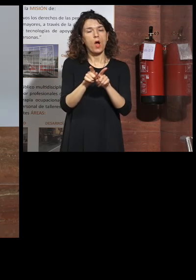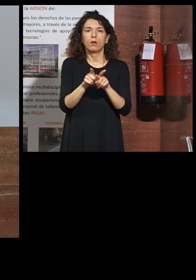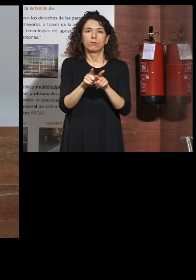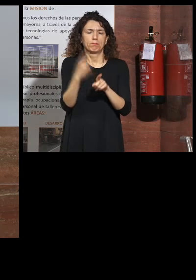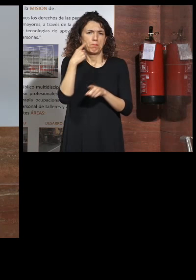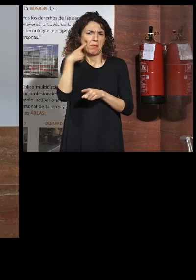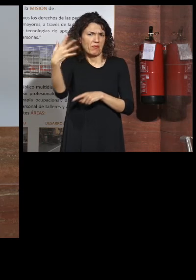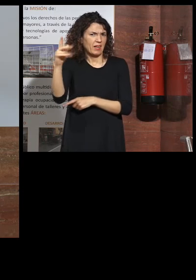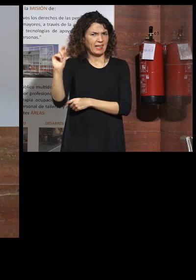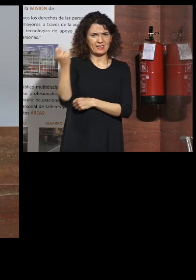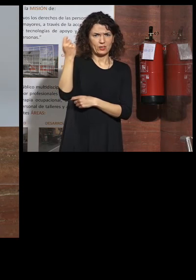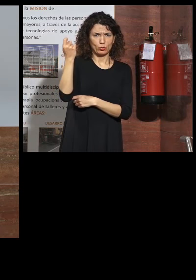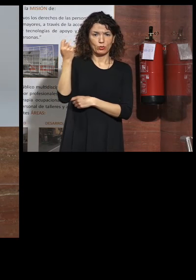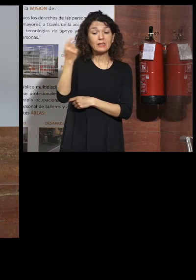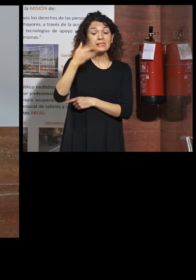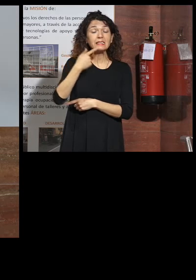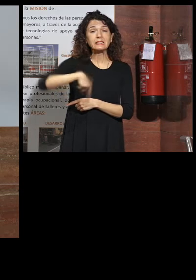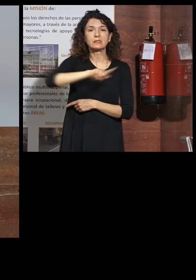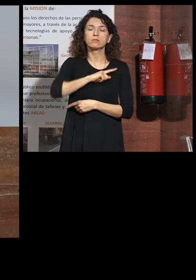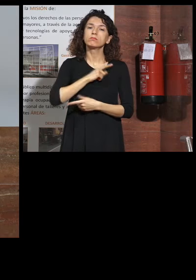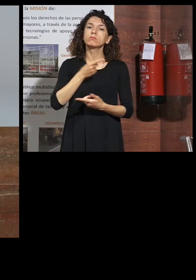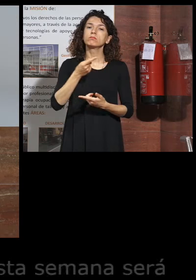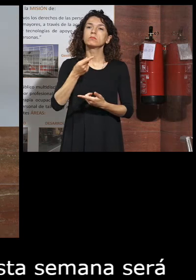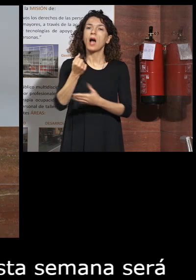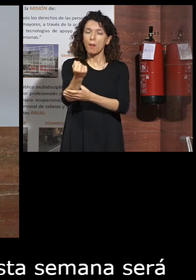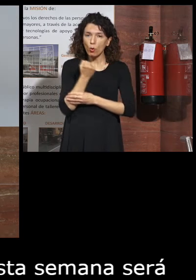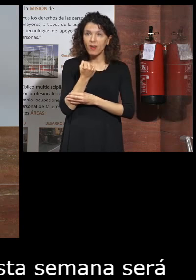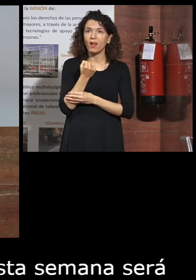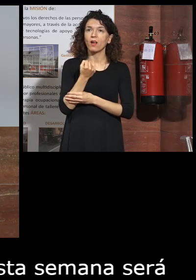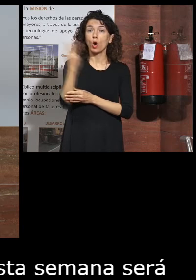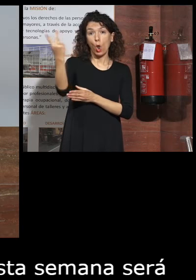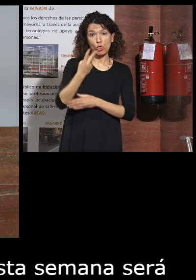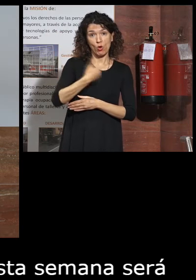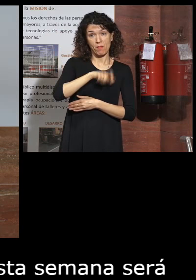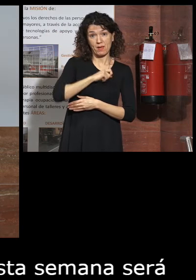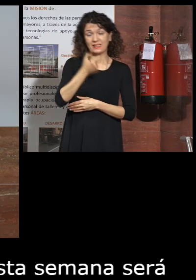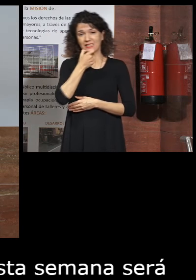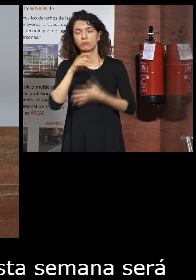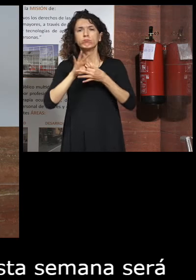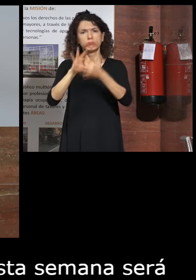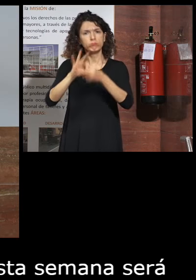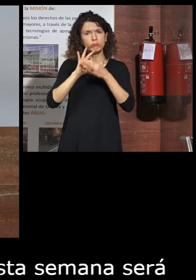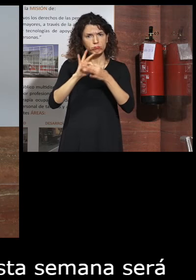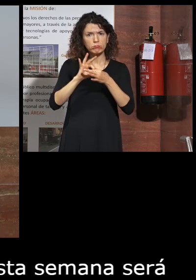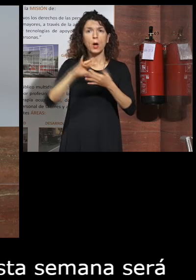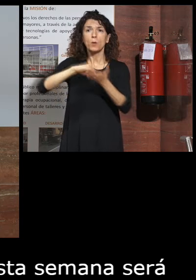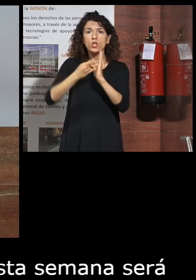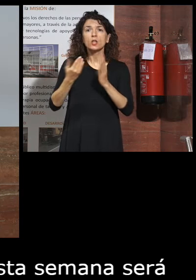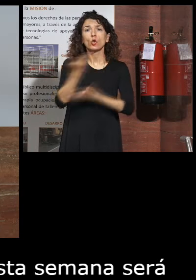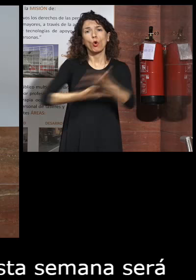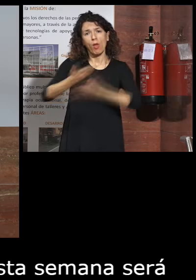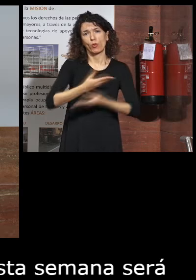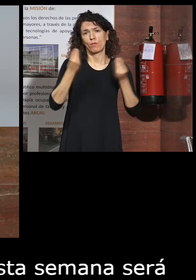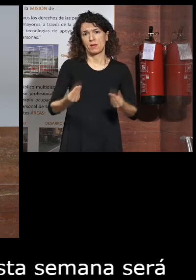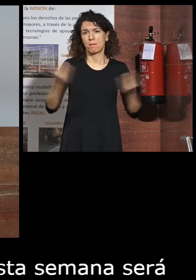y nos ayudará a crear nuevas alianzas y a trabajar juntos en más áreas y proyectos. Muchas gracias